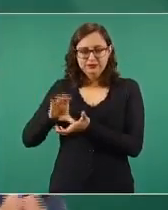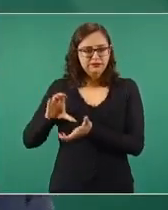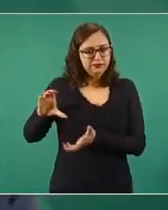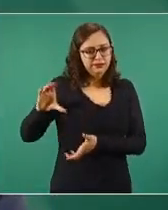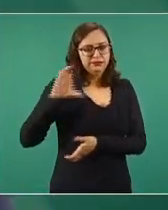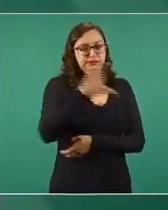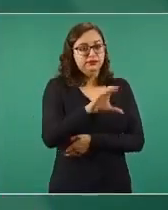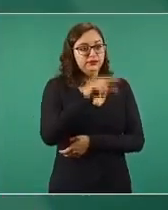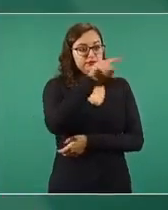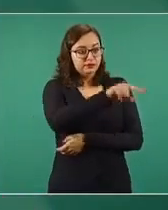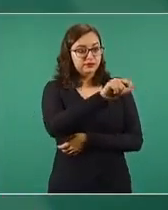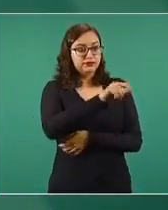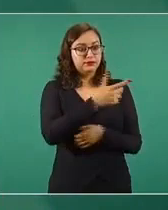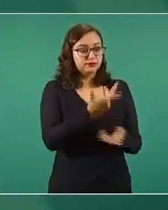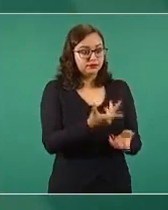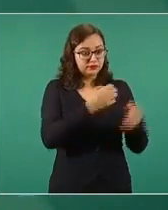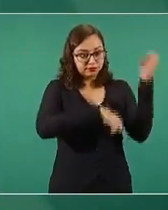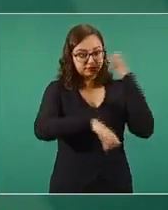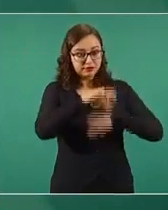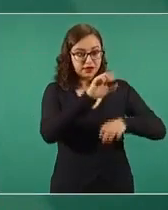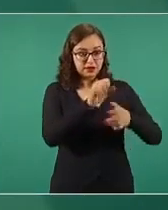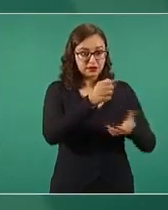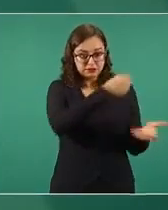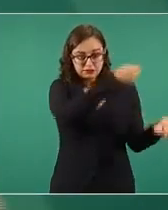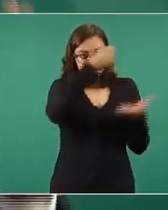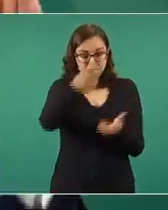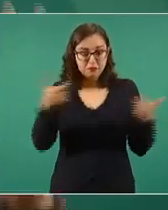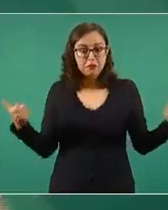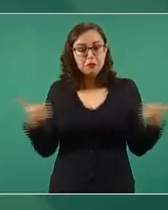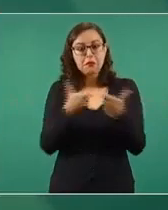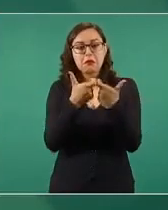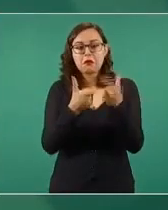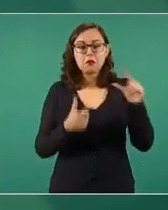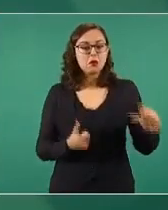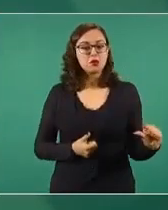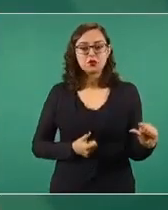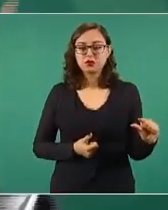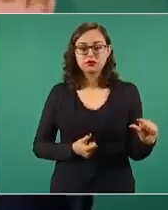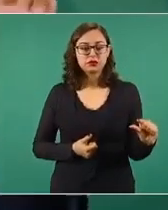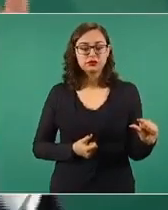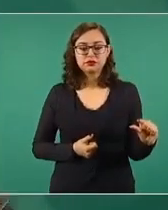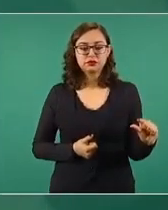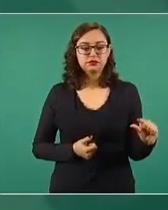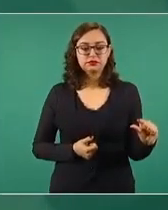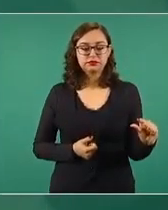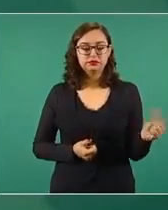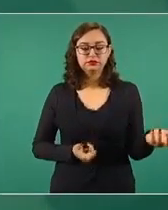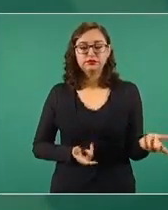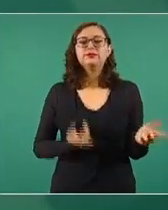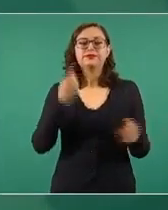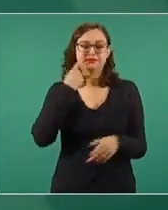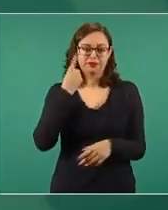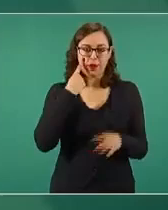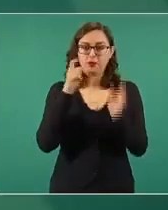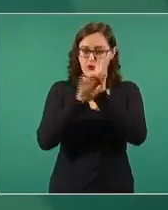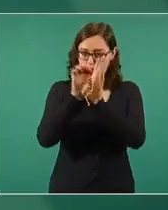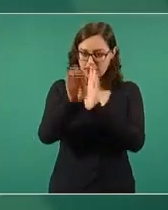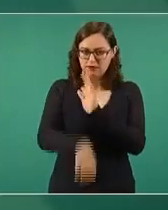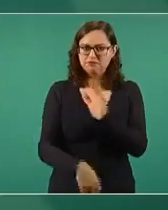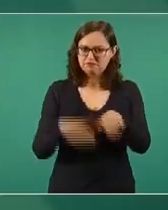la empresa privada. Por ejemplo, para no estar hablando así, en abstracto,